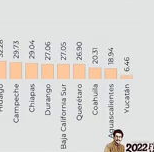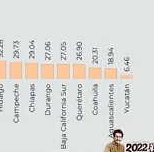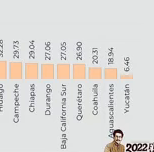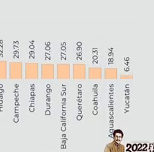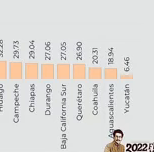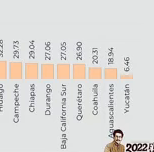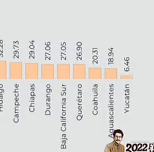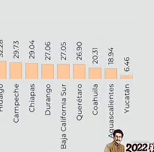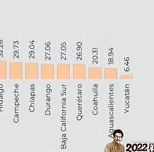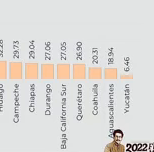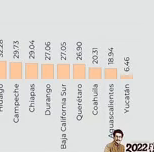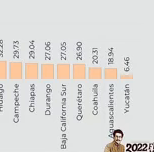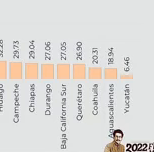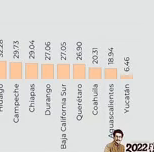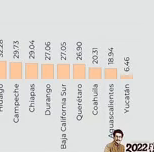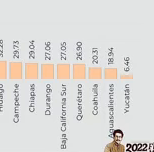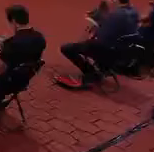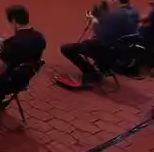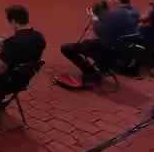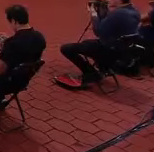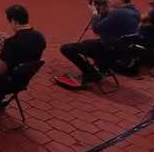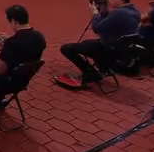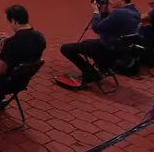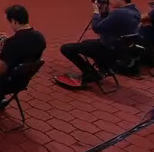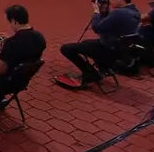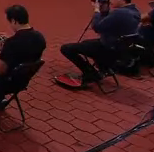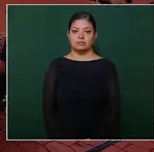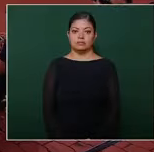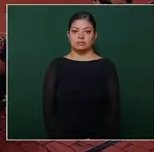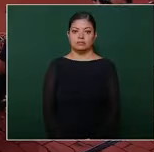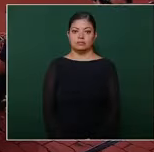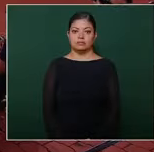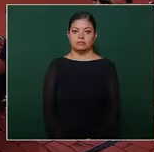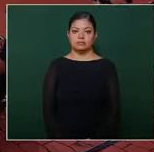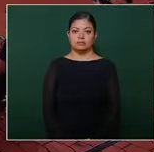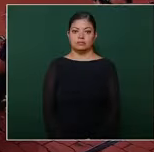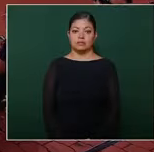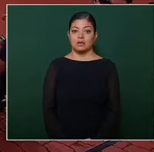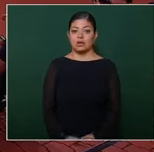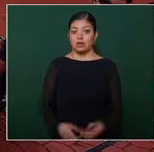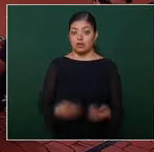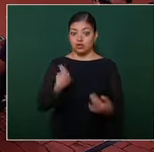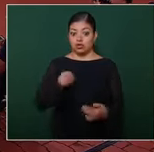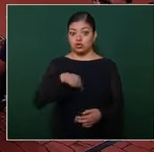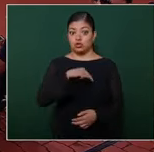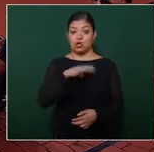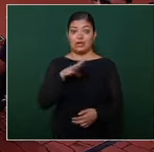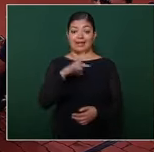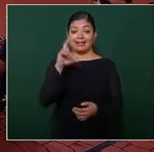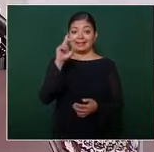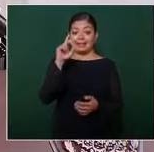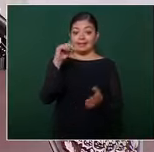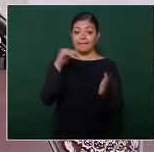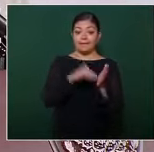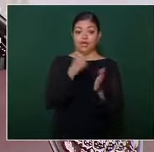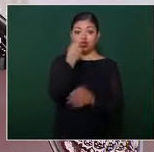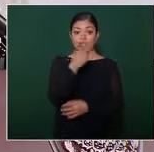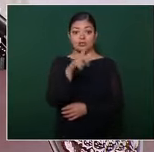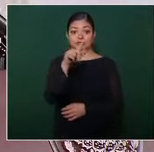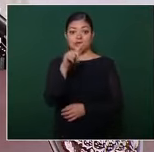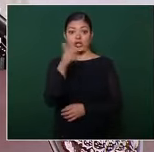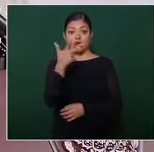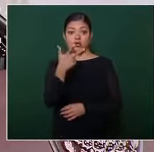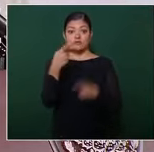tenemos en total 30 mil 278